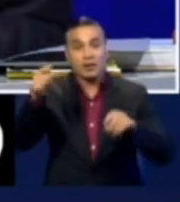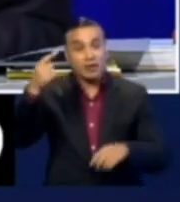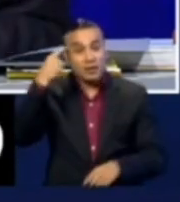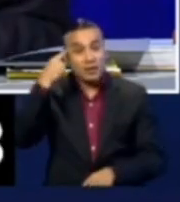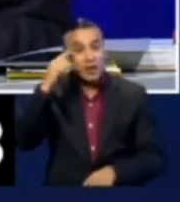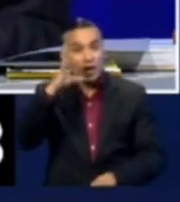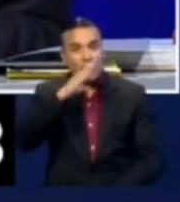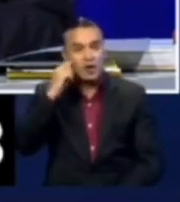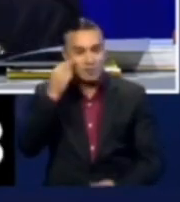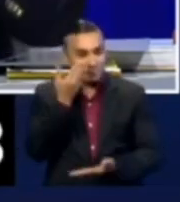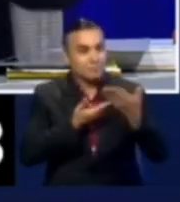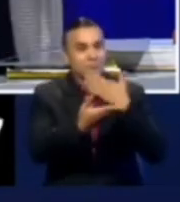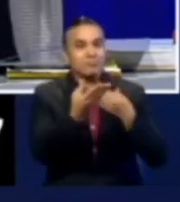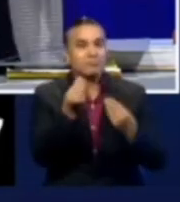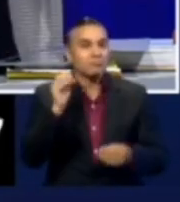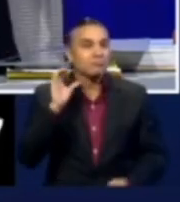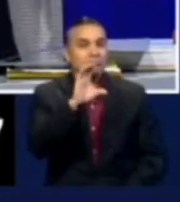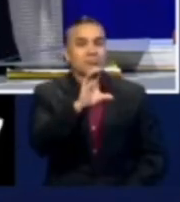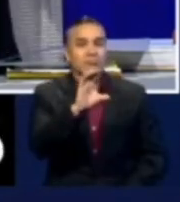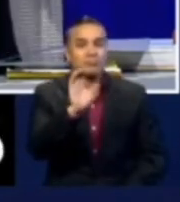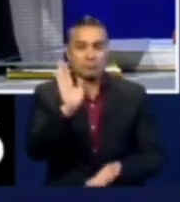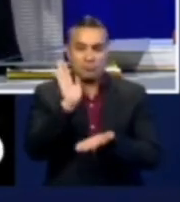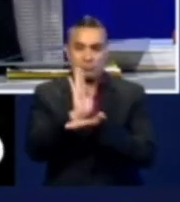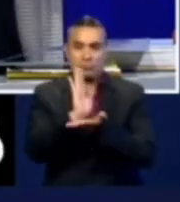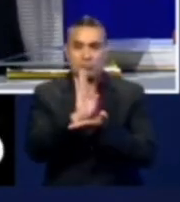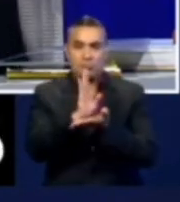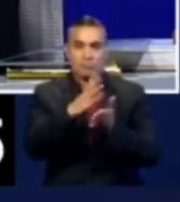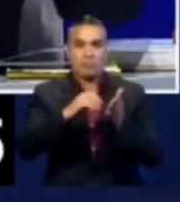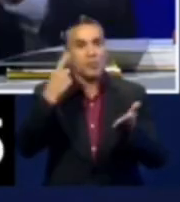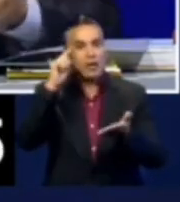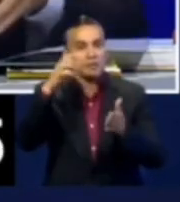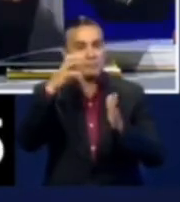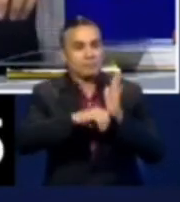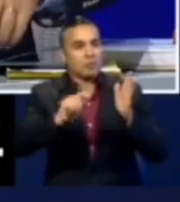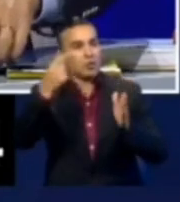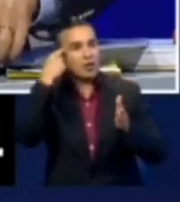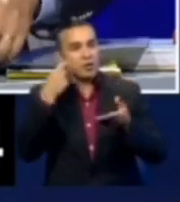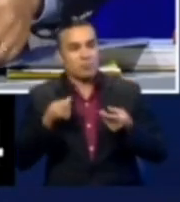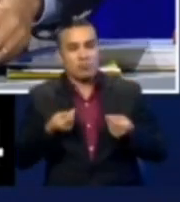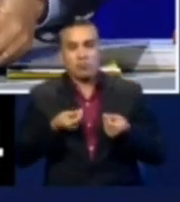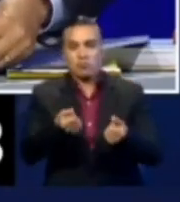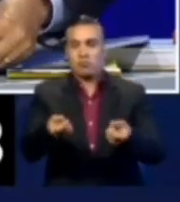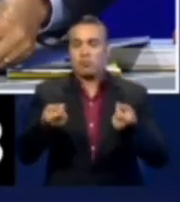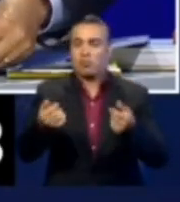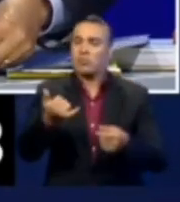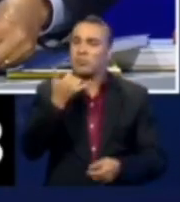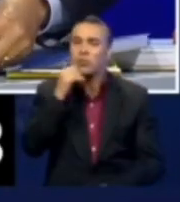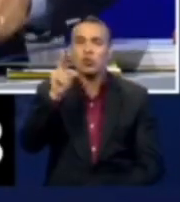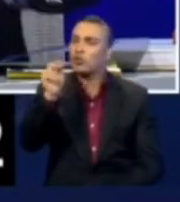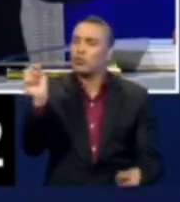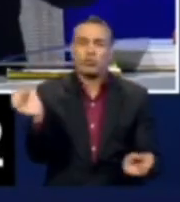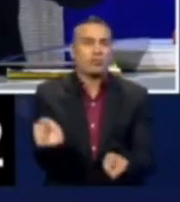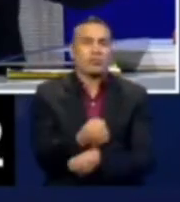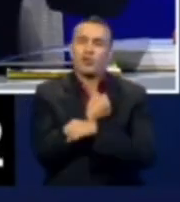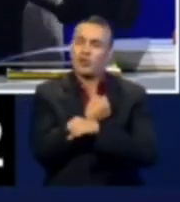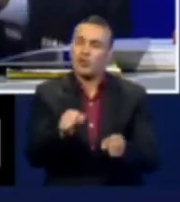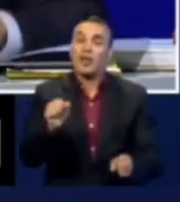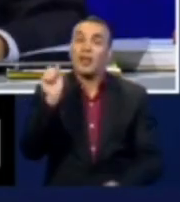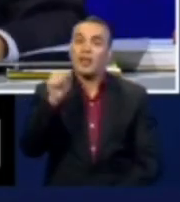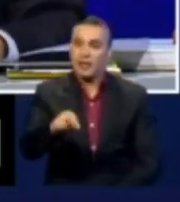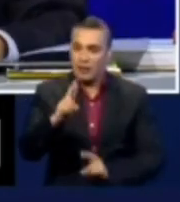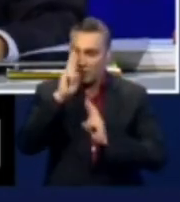gobierno de Correa, todo el dinero de los afiliados como caja chica para el gobierno, Andrés. Eso no es posible. Hay que